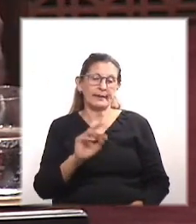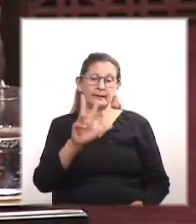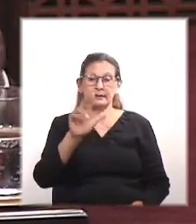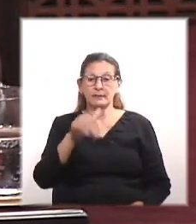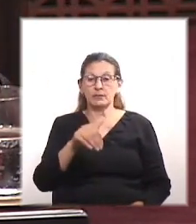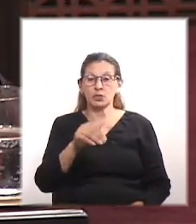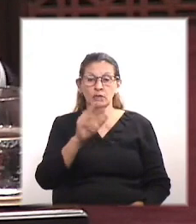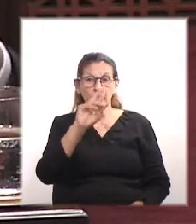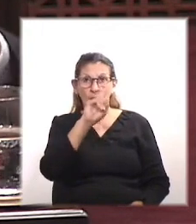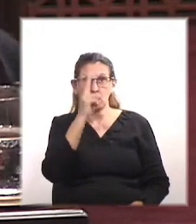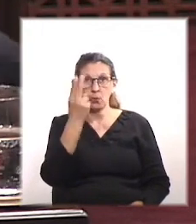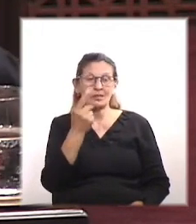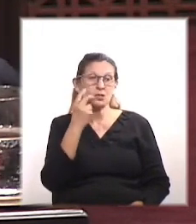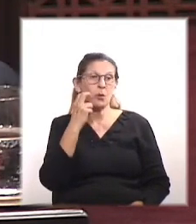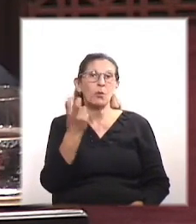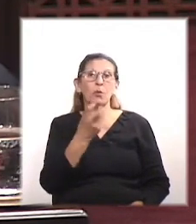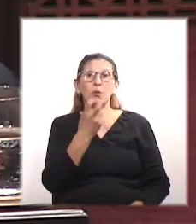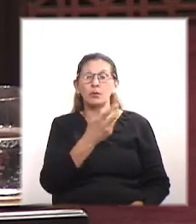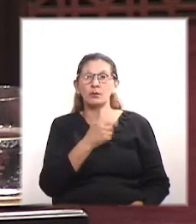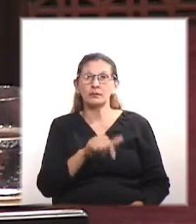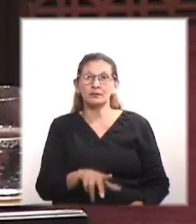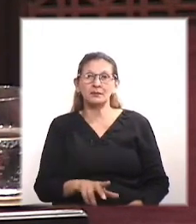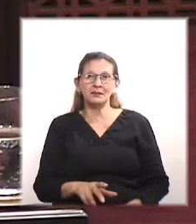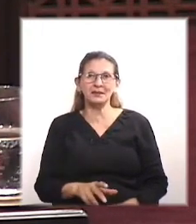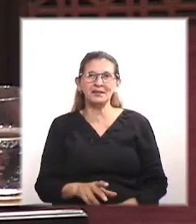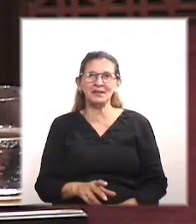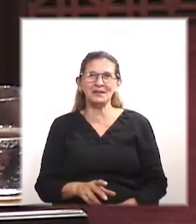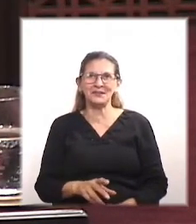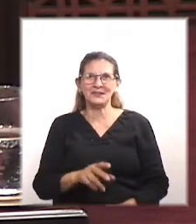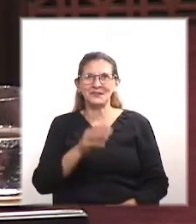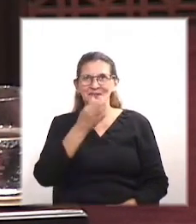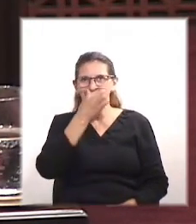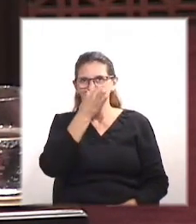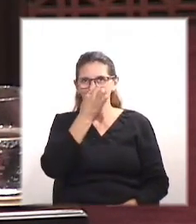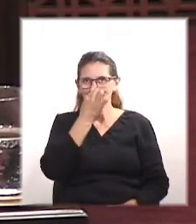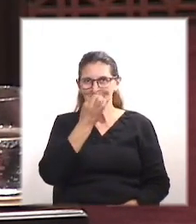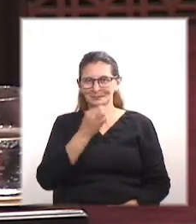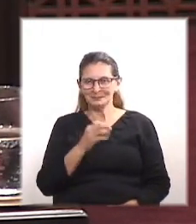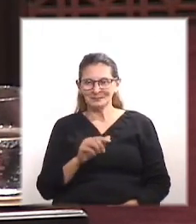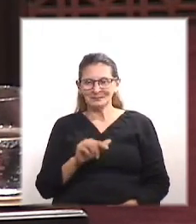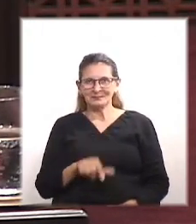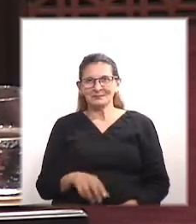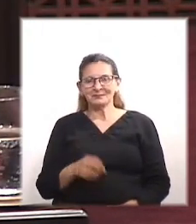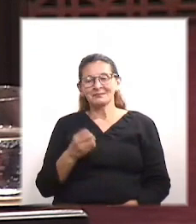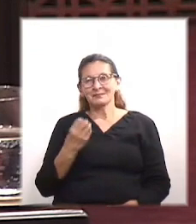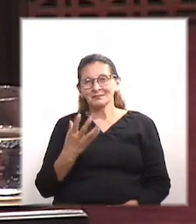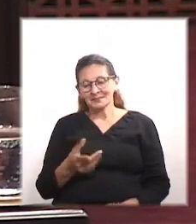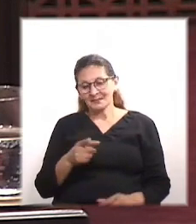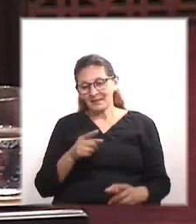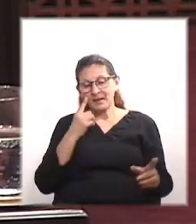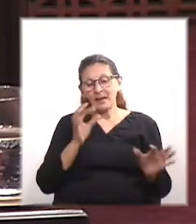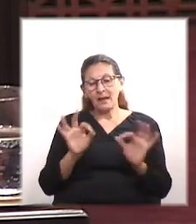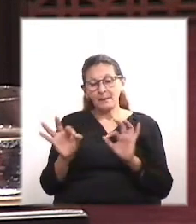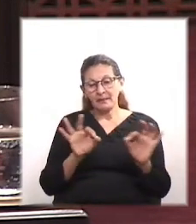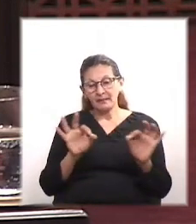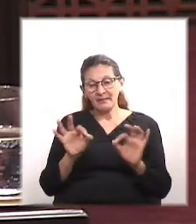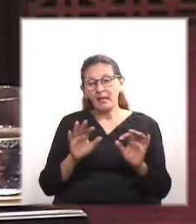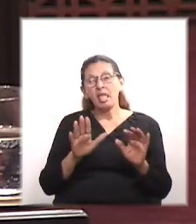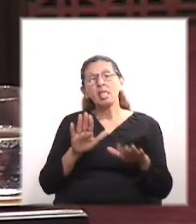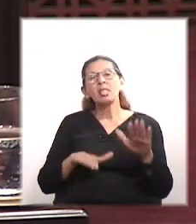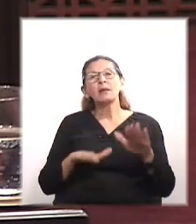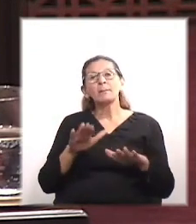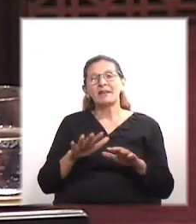de uruguayos busquemos una armonía en conjunto. Es como decía, al medir decibeles depende